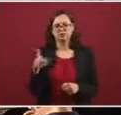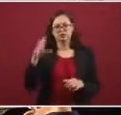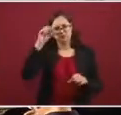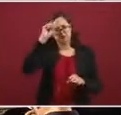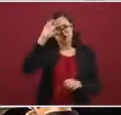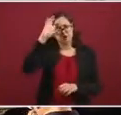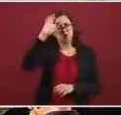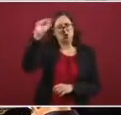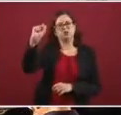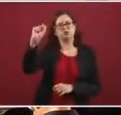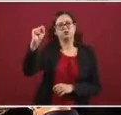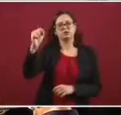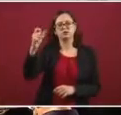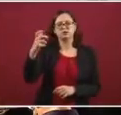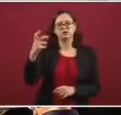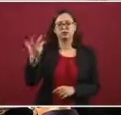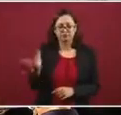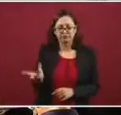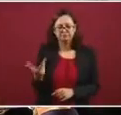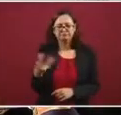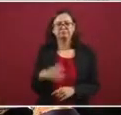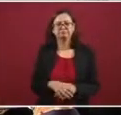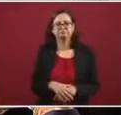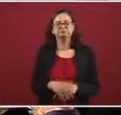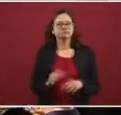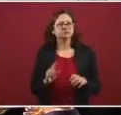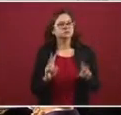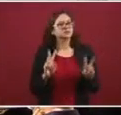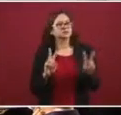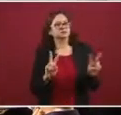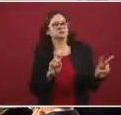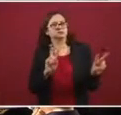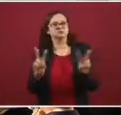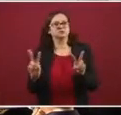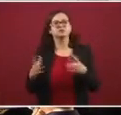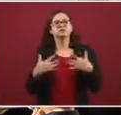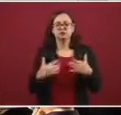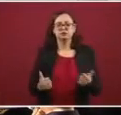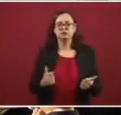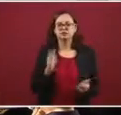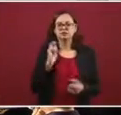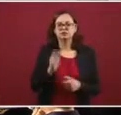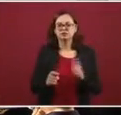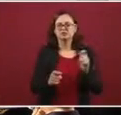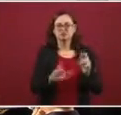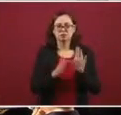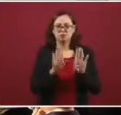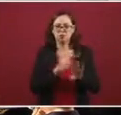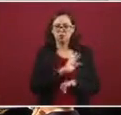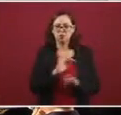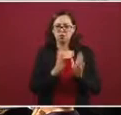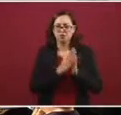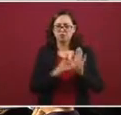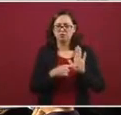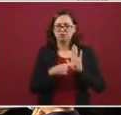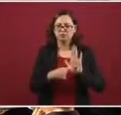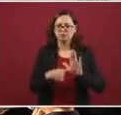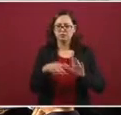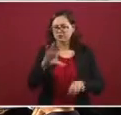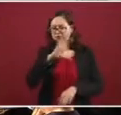detenimiento de las características del bien inmuebles. Por favor, si fueran…